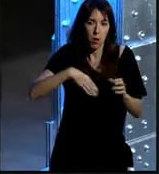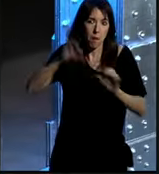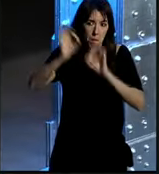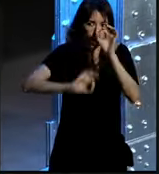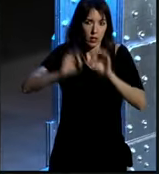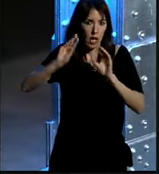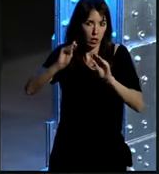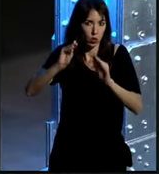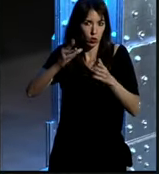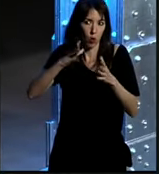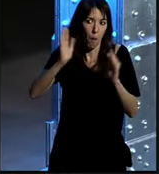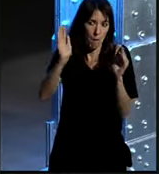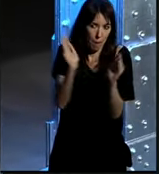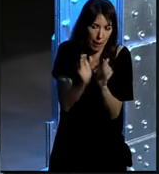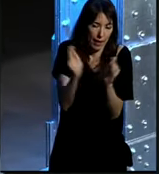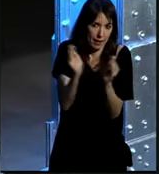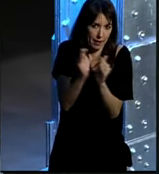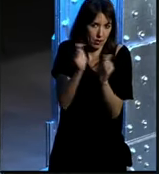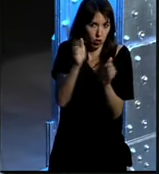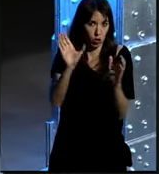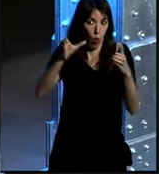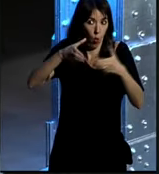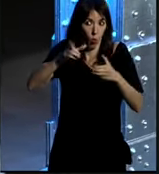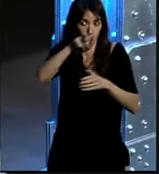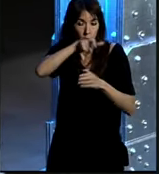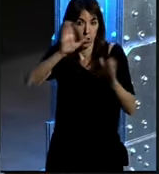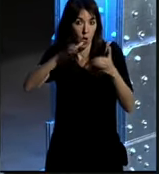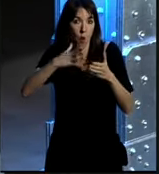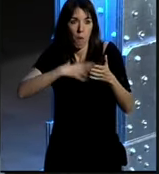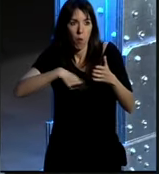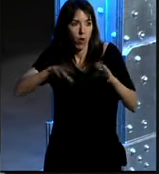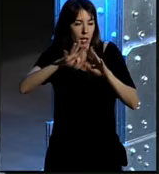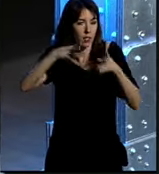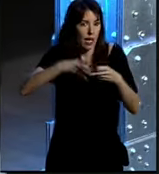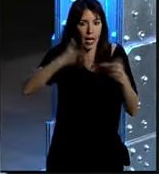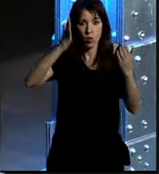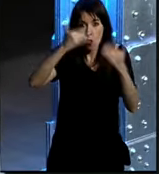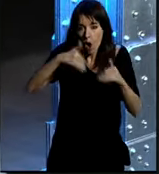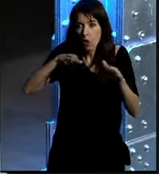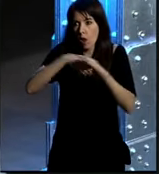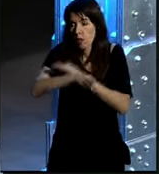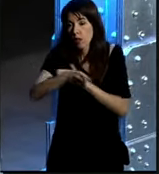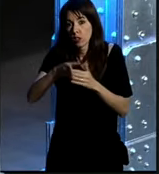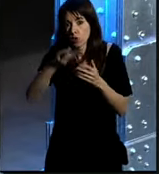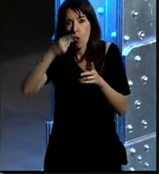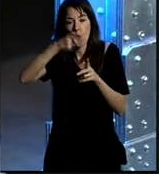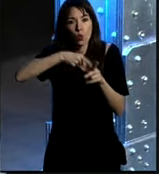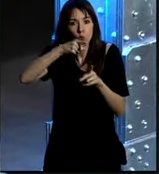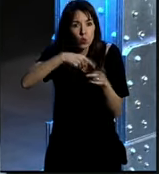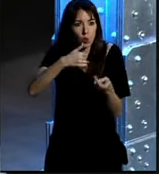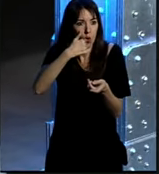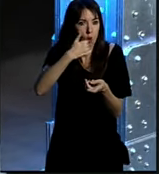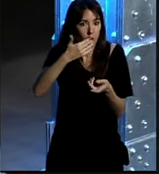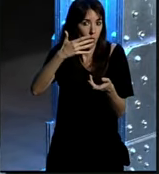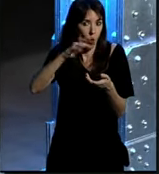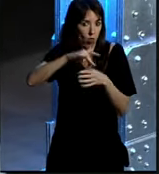de la población que yo estimo que será pequeño que no tendrá probablemente acceso o que no tendrá uso o recurrencia